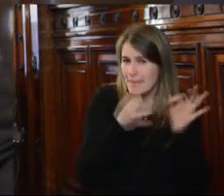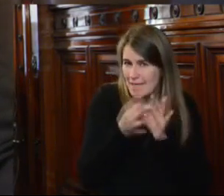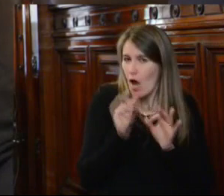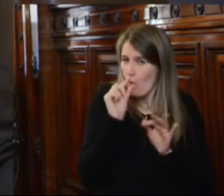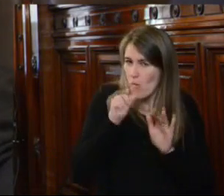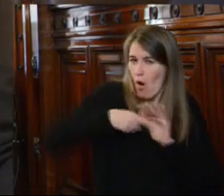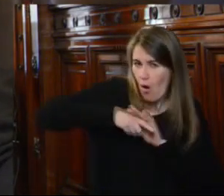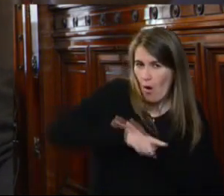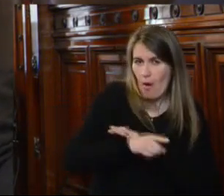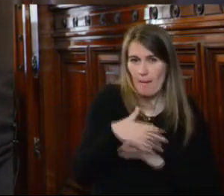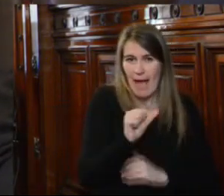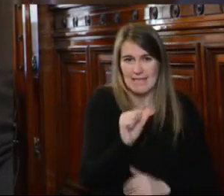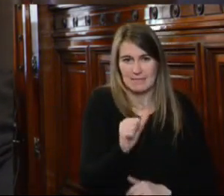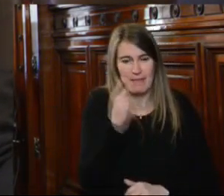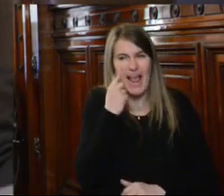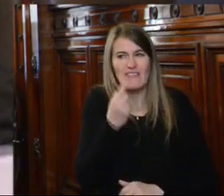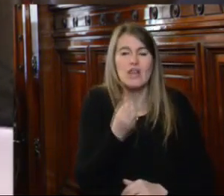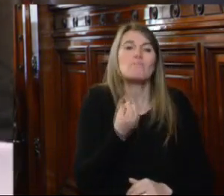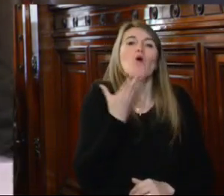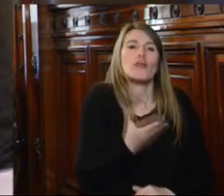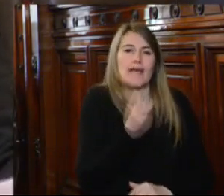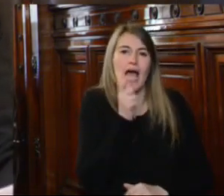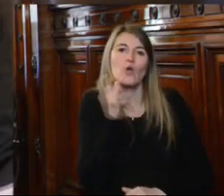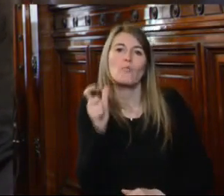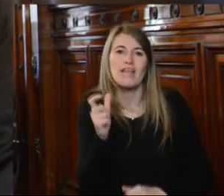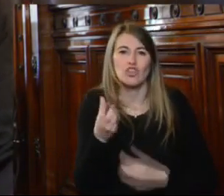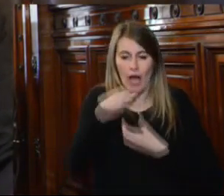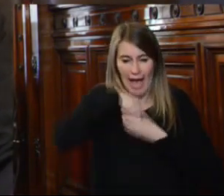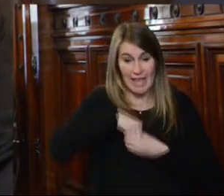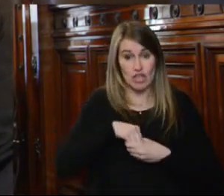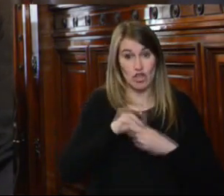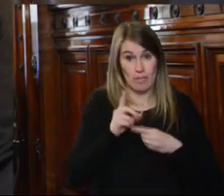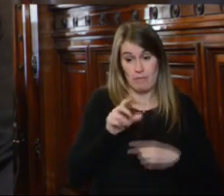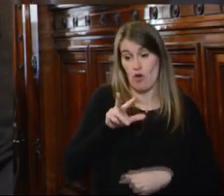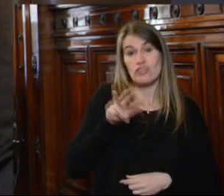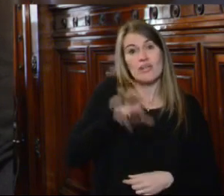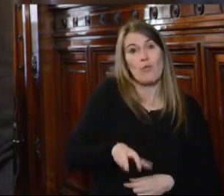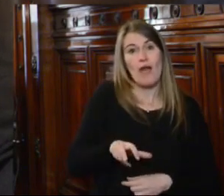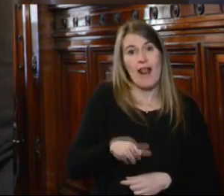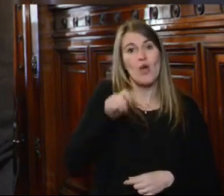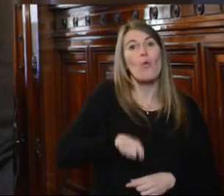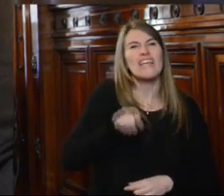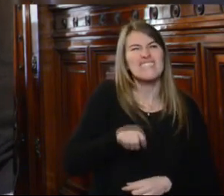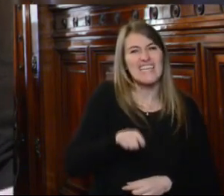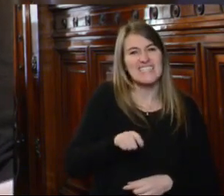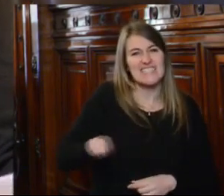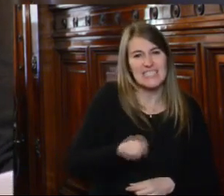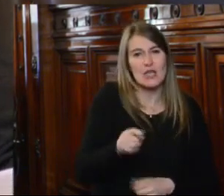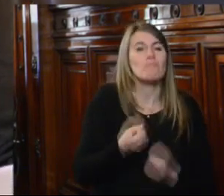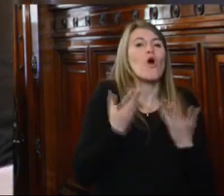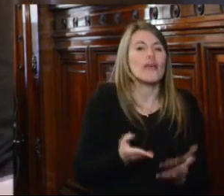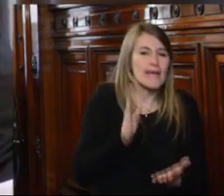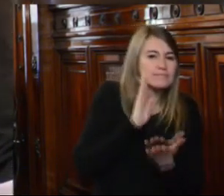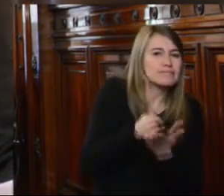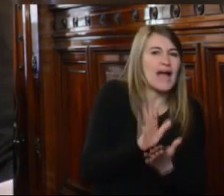entender el razonamiento argumentativo del Tribunal de Apelaciones o fundamentalmente las partes más importantes de la sentencia